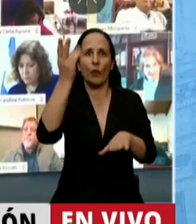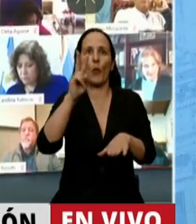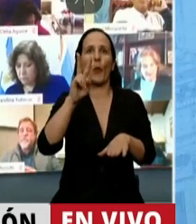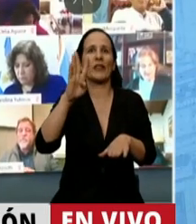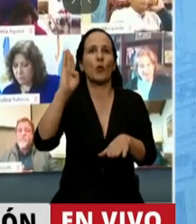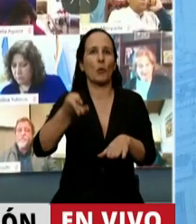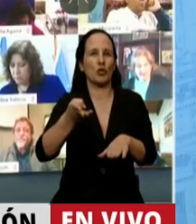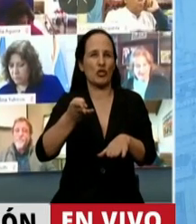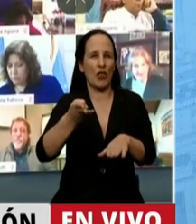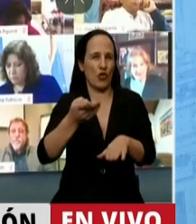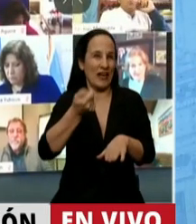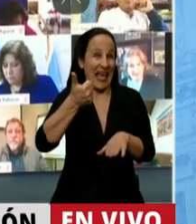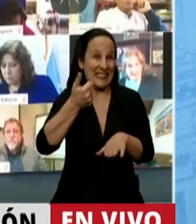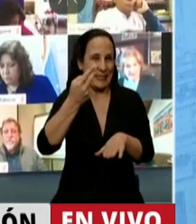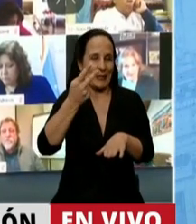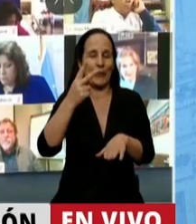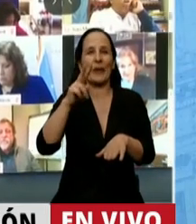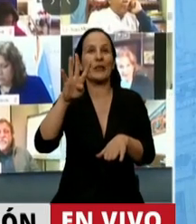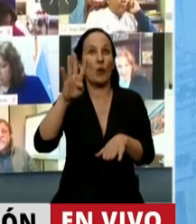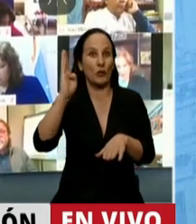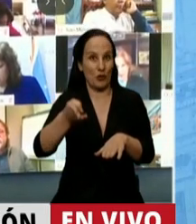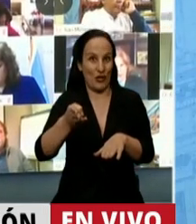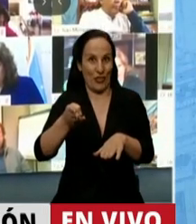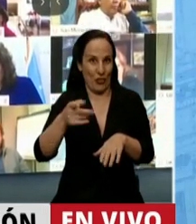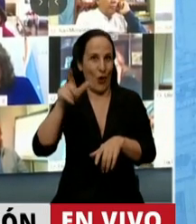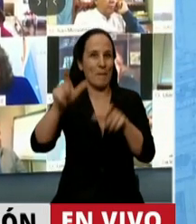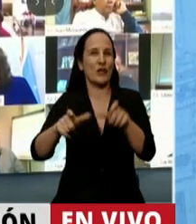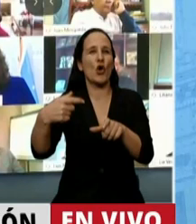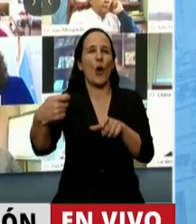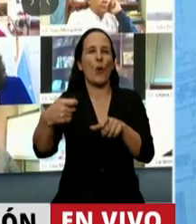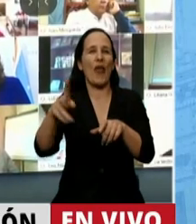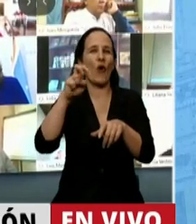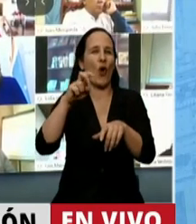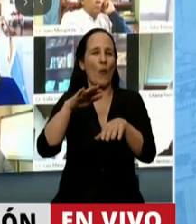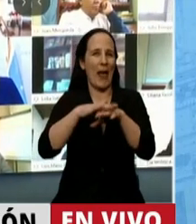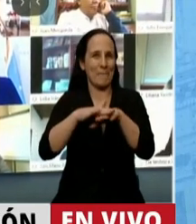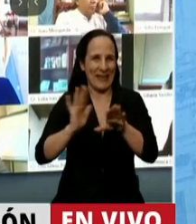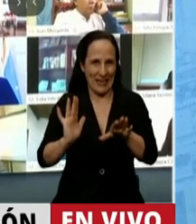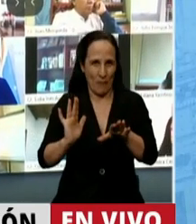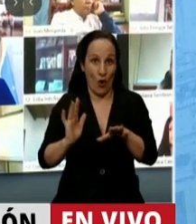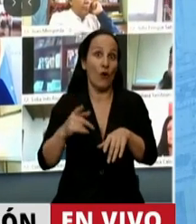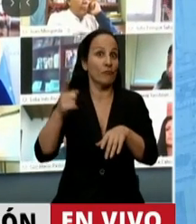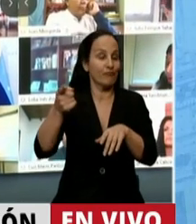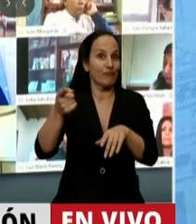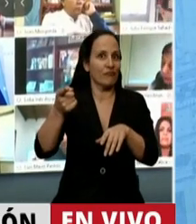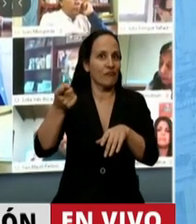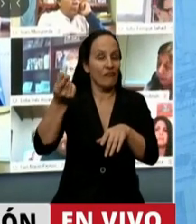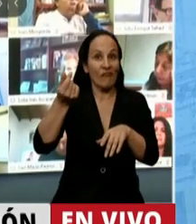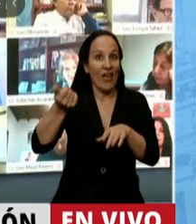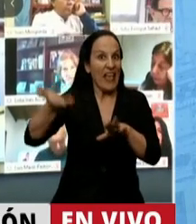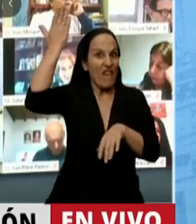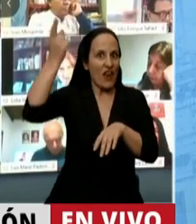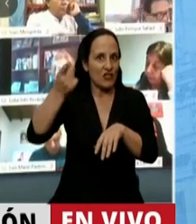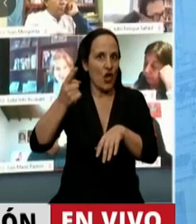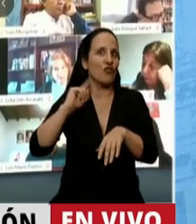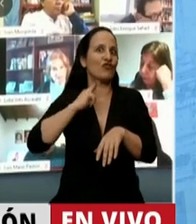24%, casi 24% para los jubilados de la mínima. Donde tuvimos una inflación de 13 puntos en